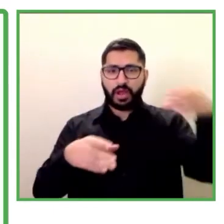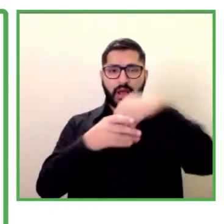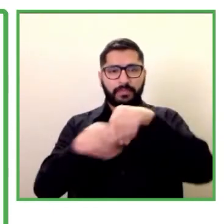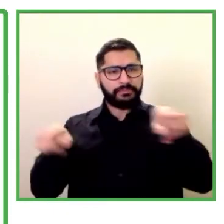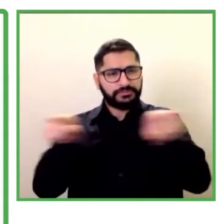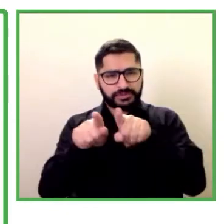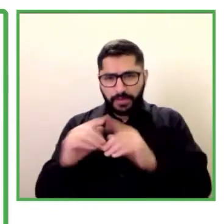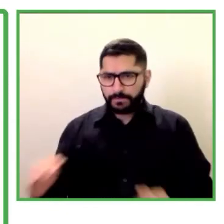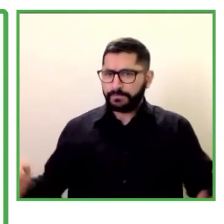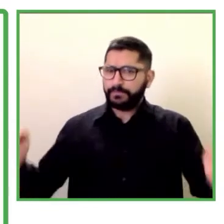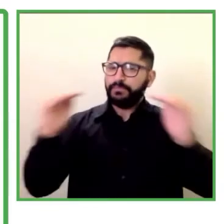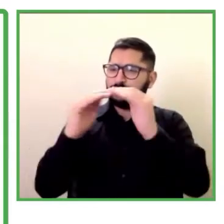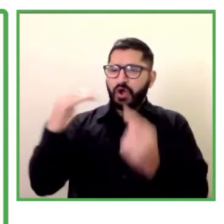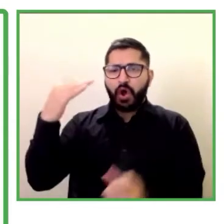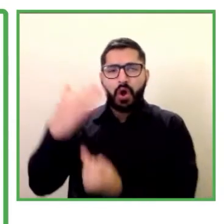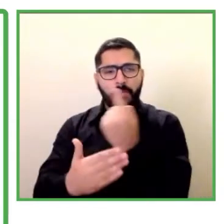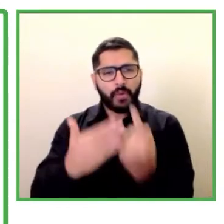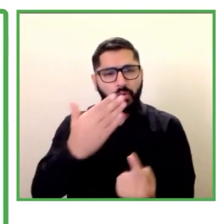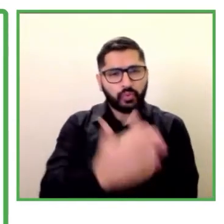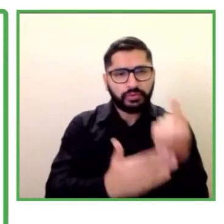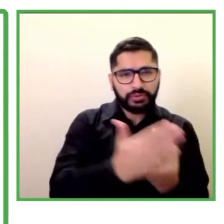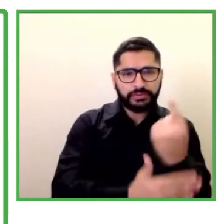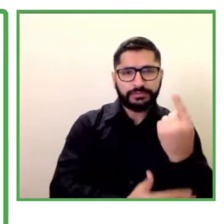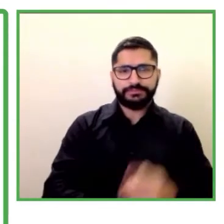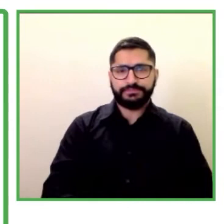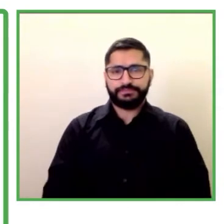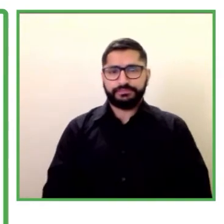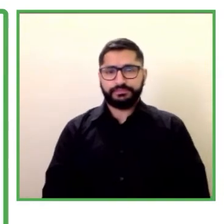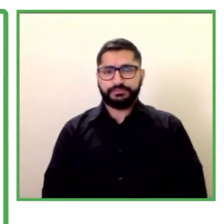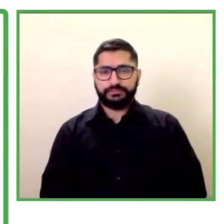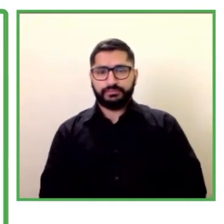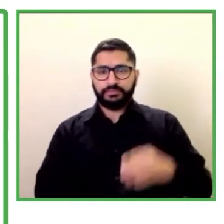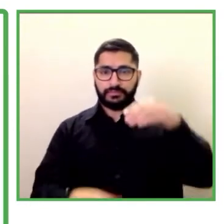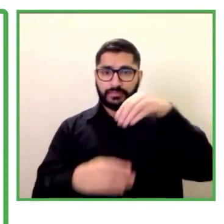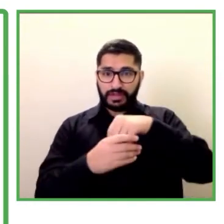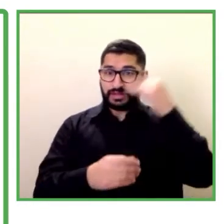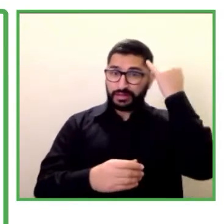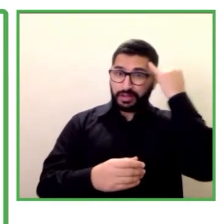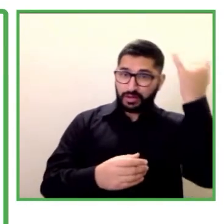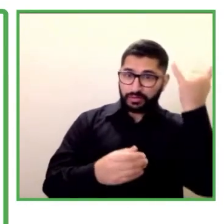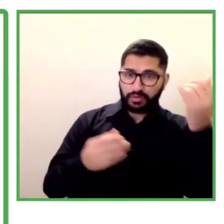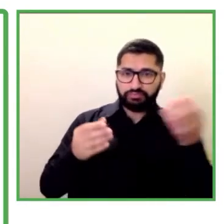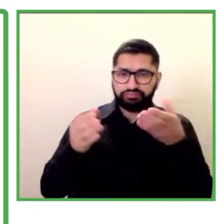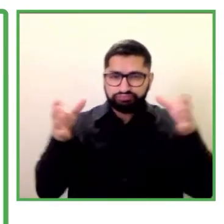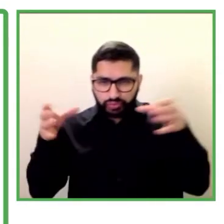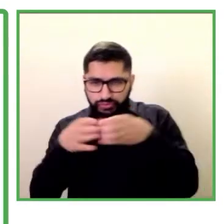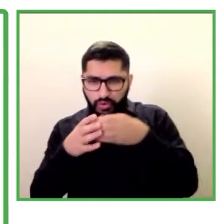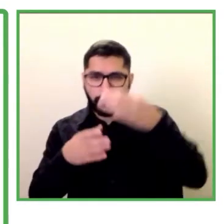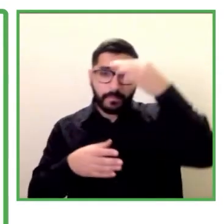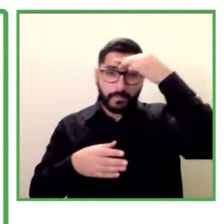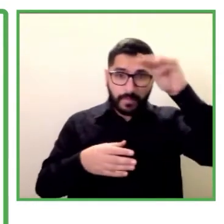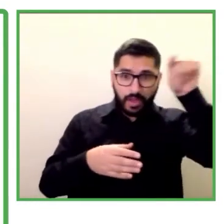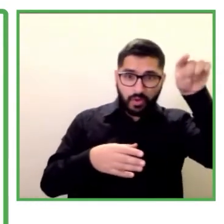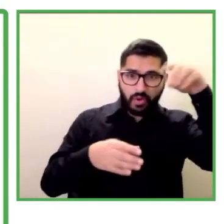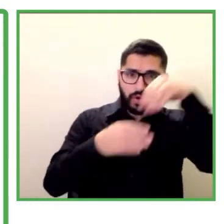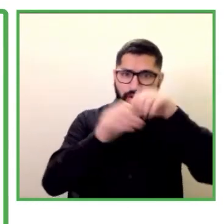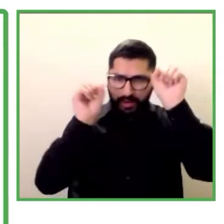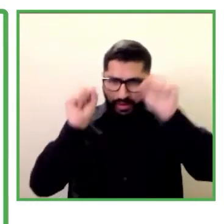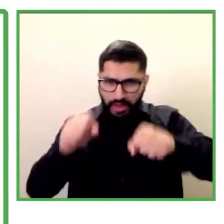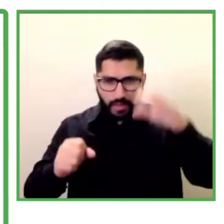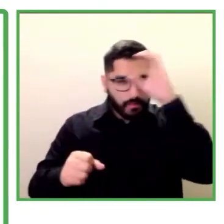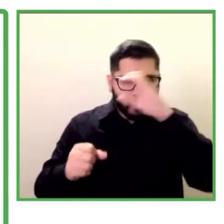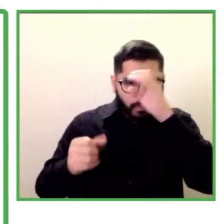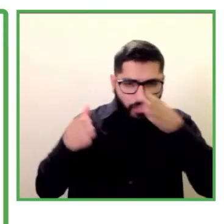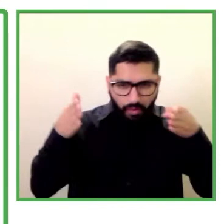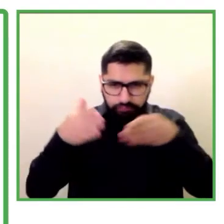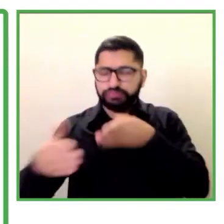Entrales una iniciativa del Consejo Mexicano de Negocios que busca romper estas barreras ayudando a las empresas a fortalecer su cultura de